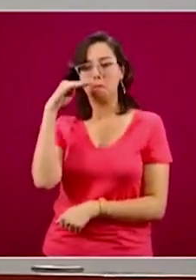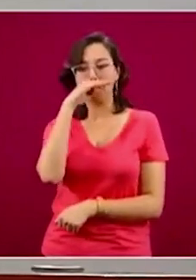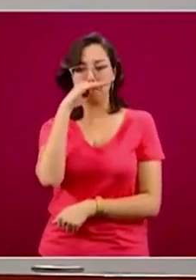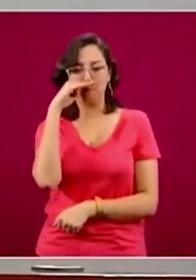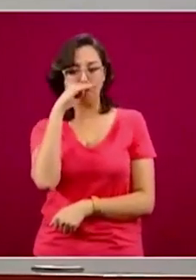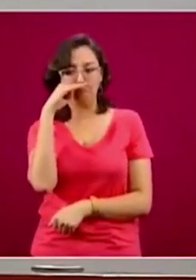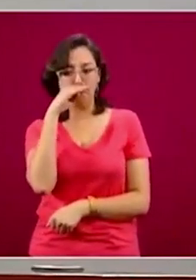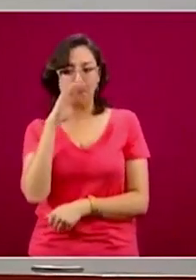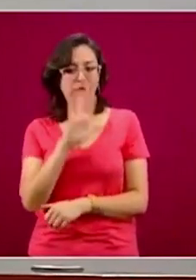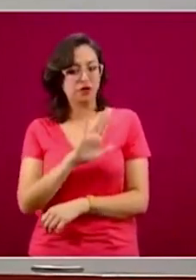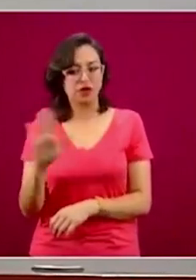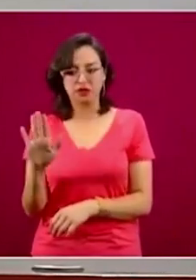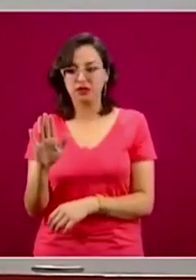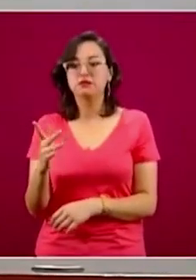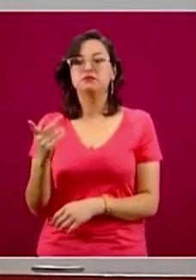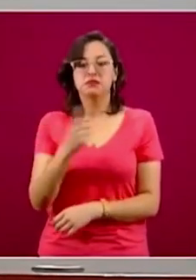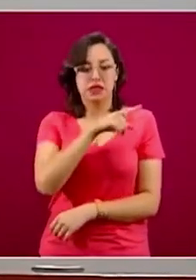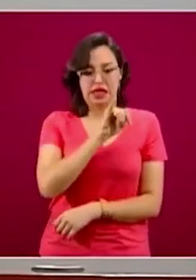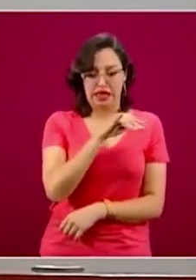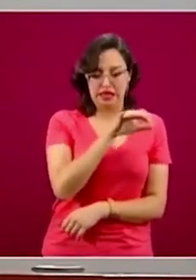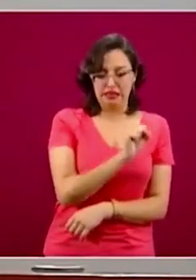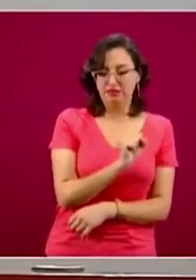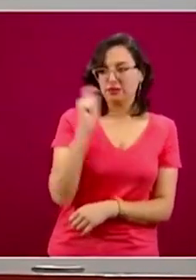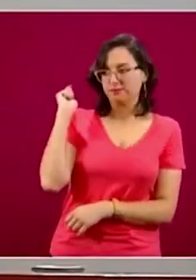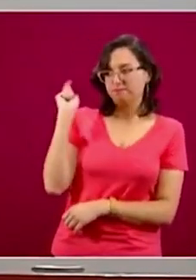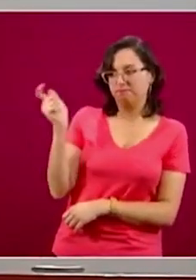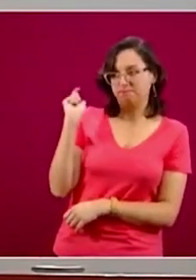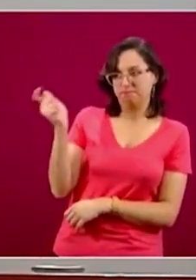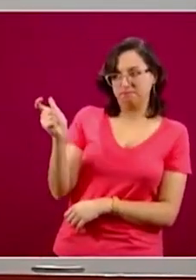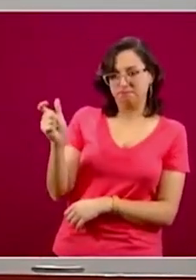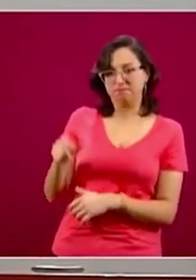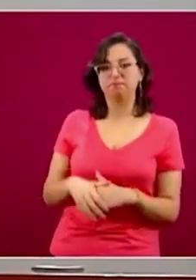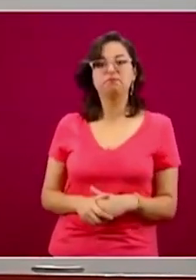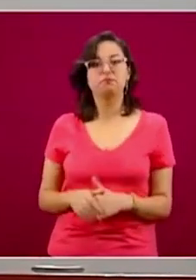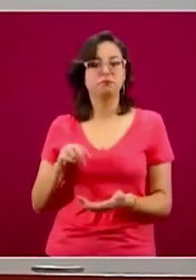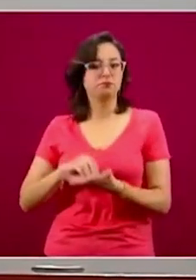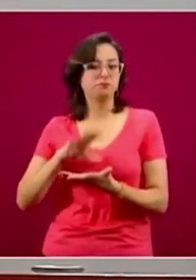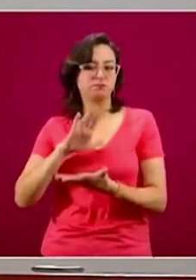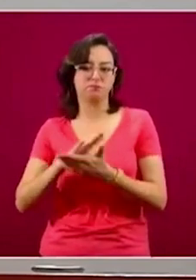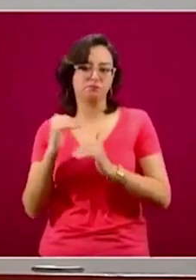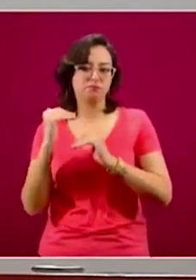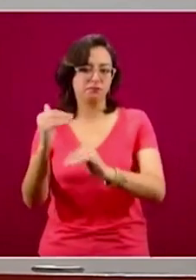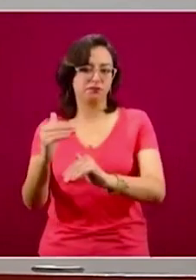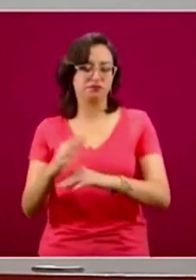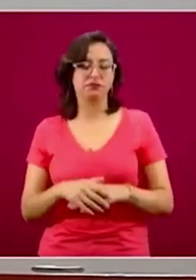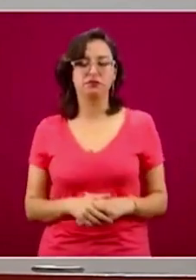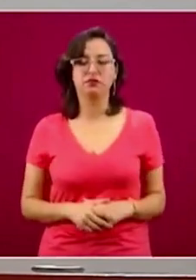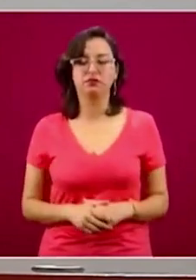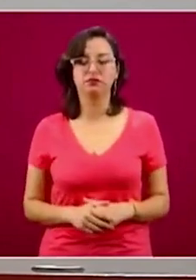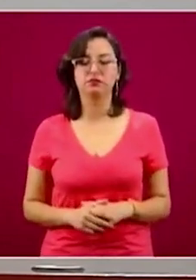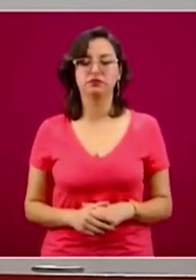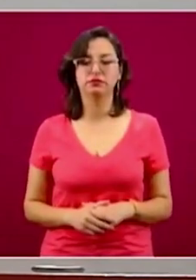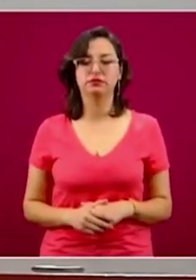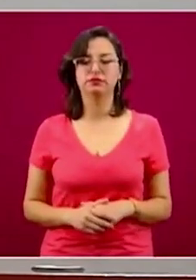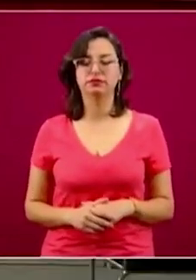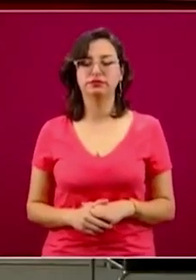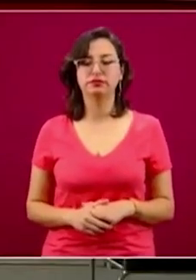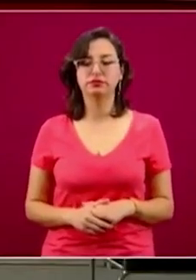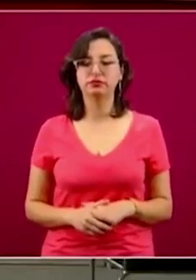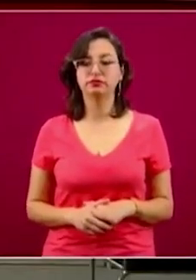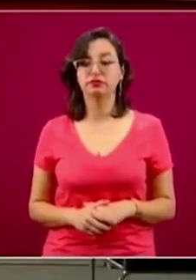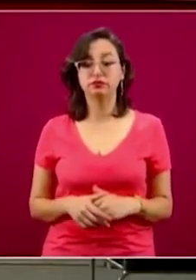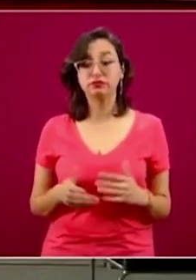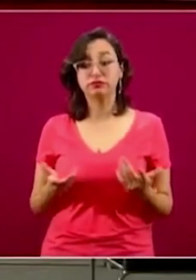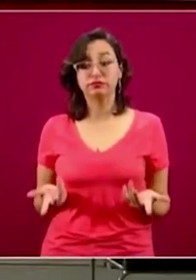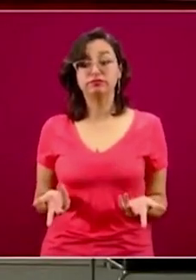privada comerciales, sino a un costo referencial que estableció el Instituto Mexicano del Seguro Social. Entonces,